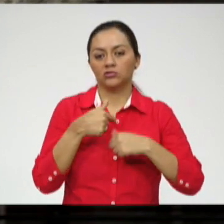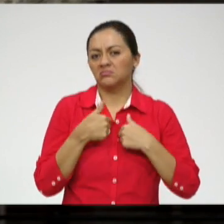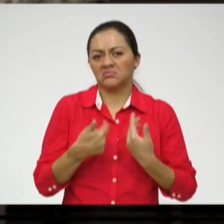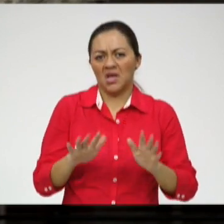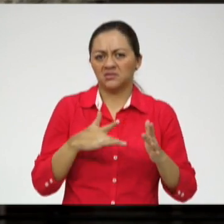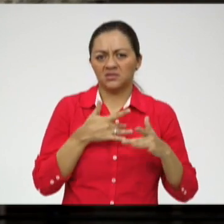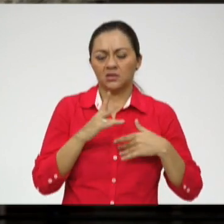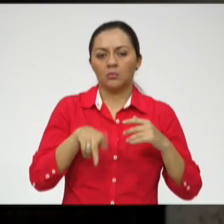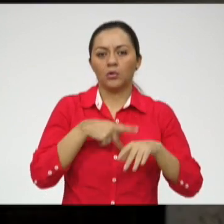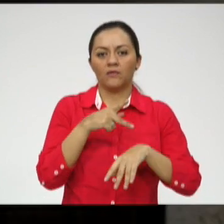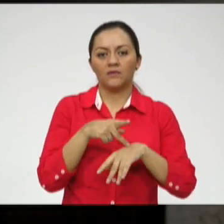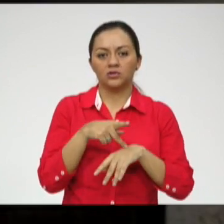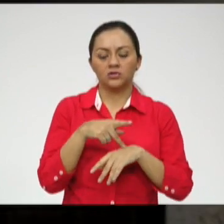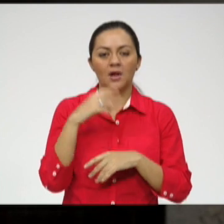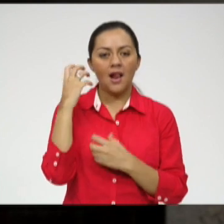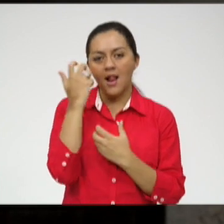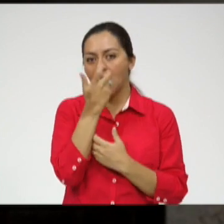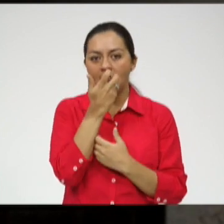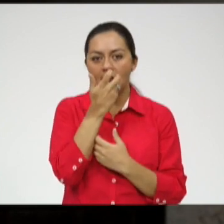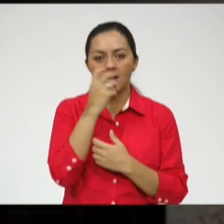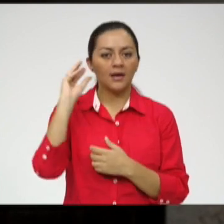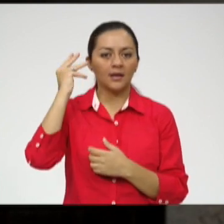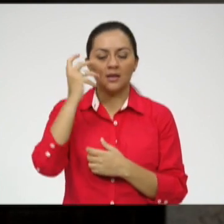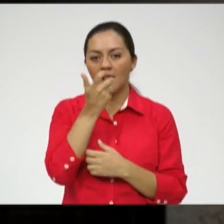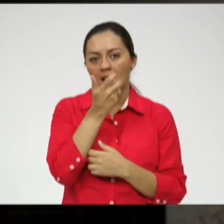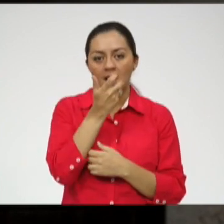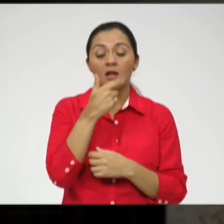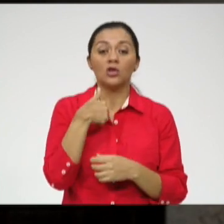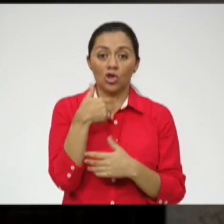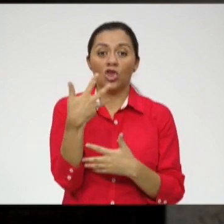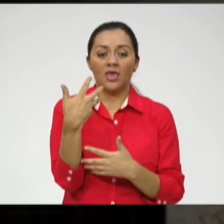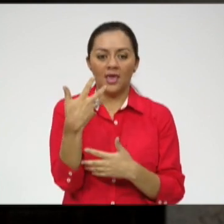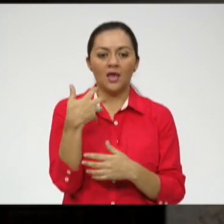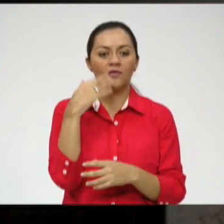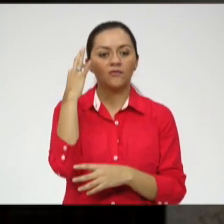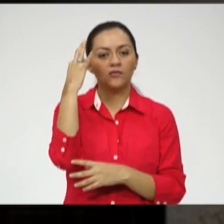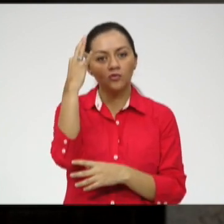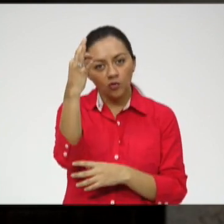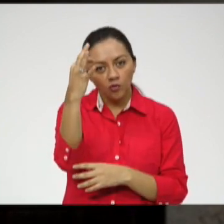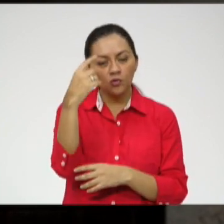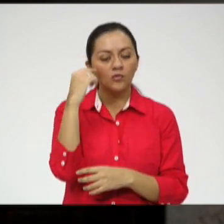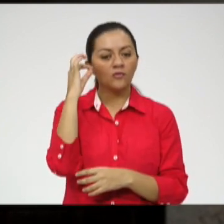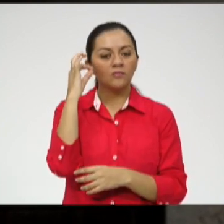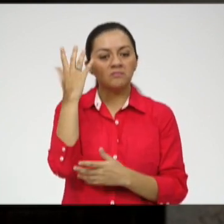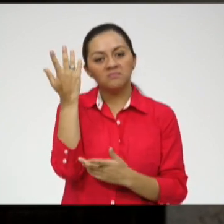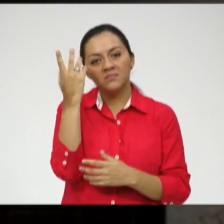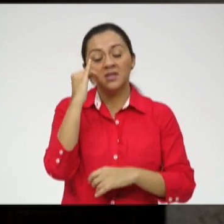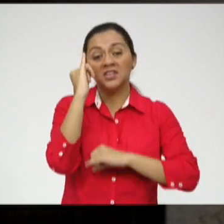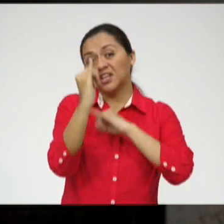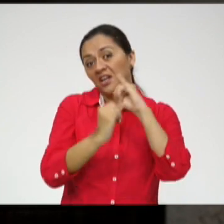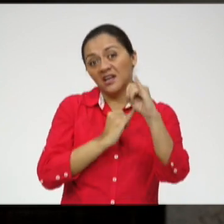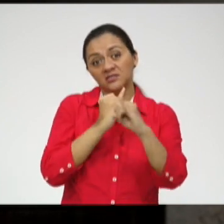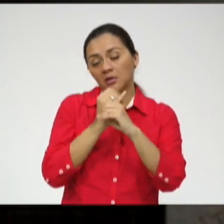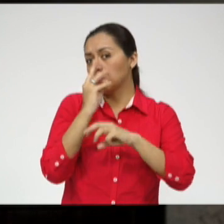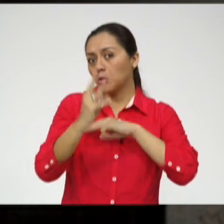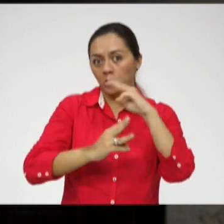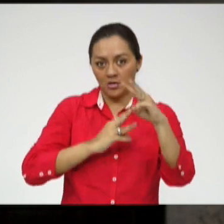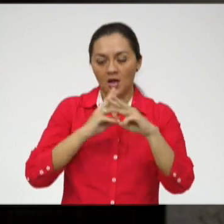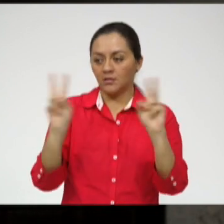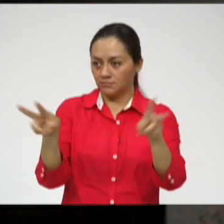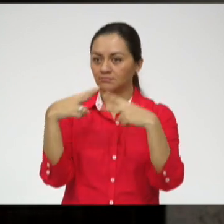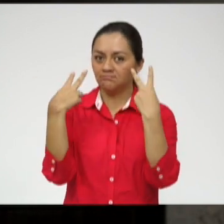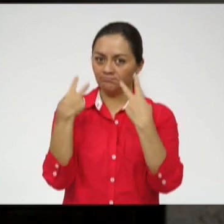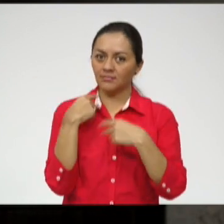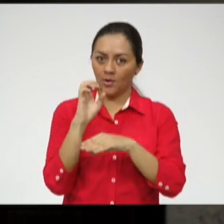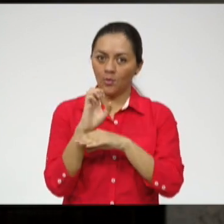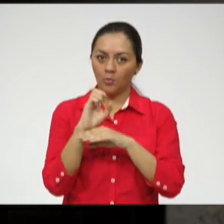la locución. Quiero llegar con esto de la locución que salga hasta el nivel internacional y mundial para que toda